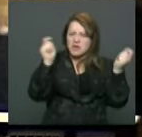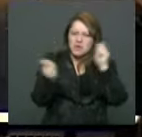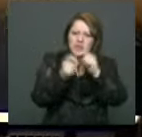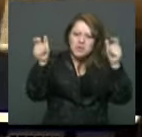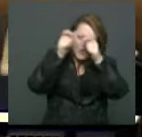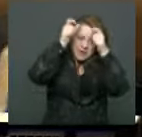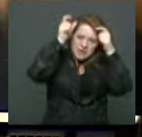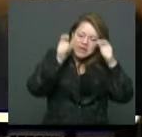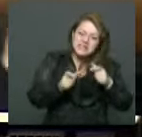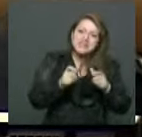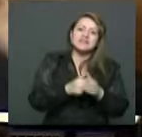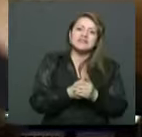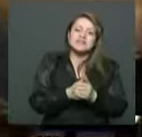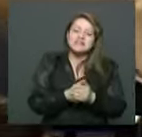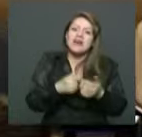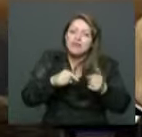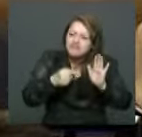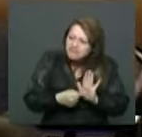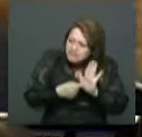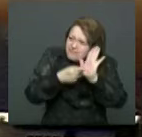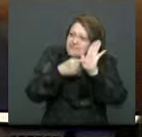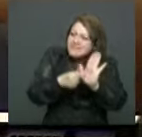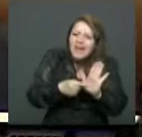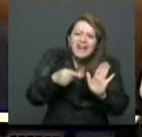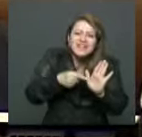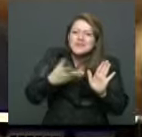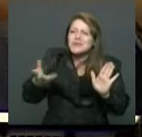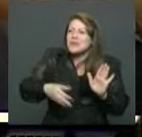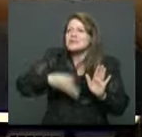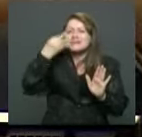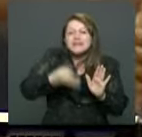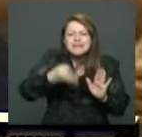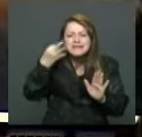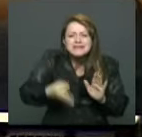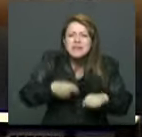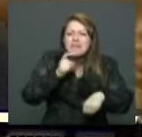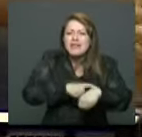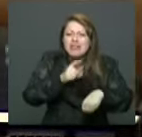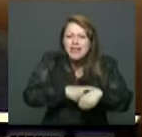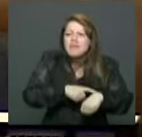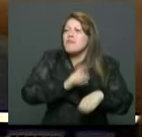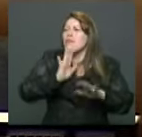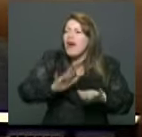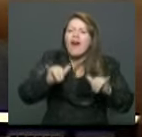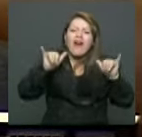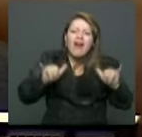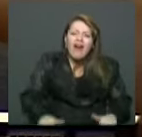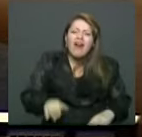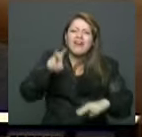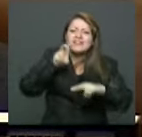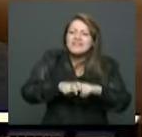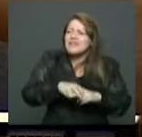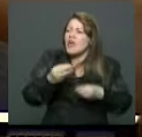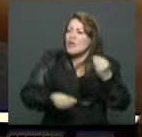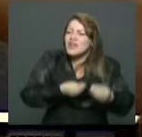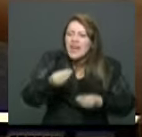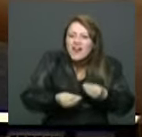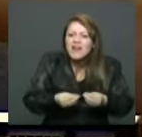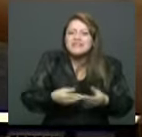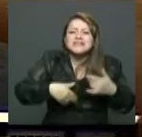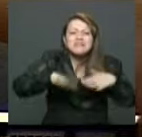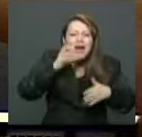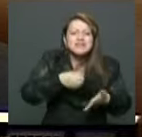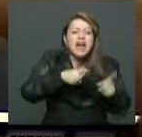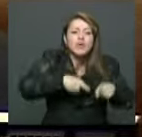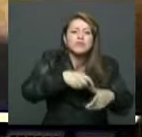Nosotros vemos acá, y eso es casi una vagón de vida todo el tiempo, cómo el Ejecutivo presiona al Legislativo para que apruebe proyectos